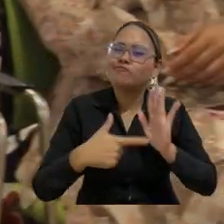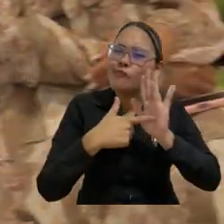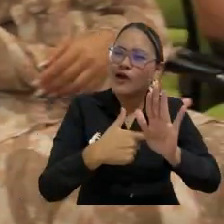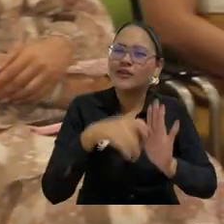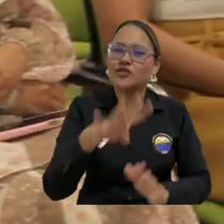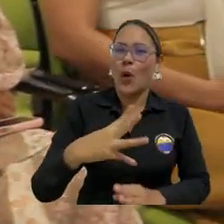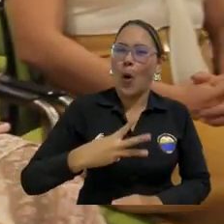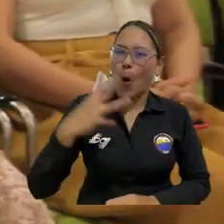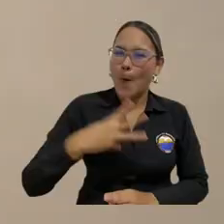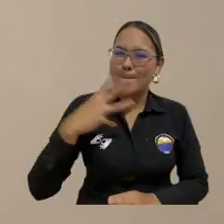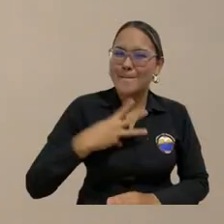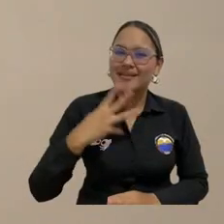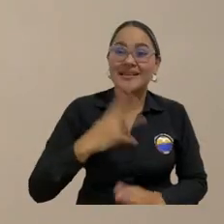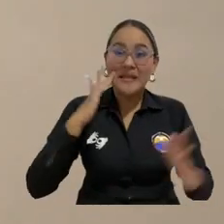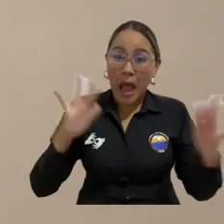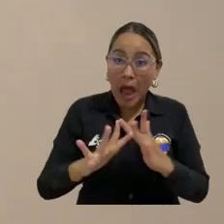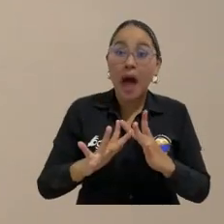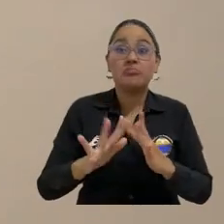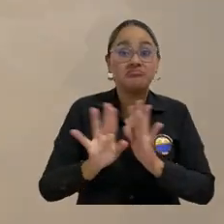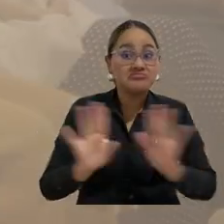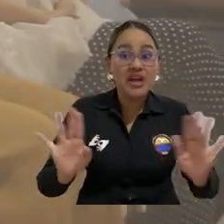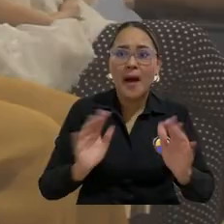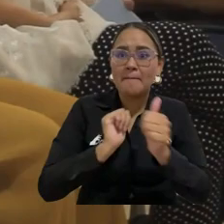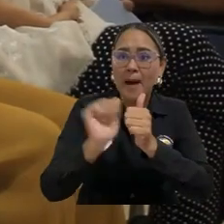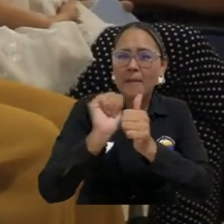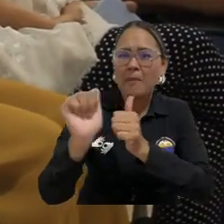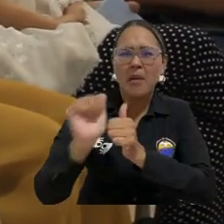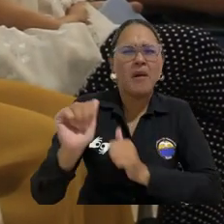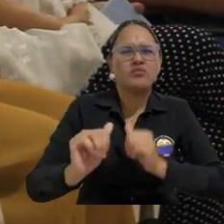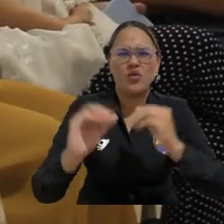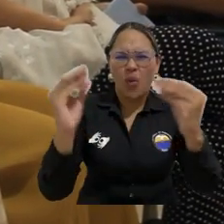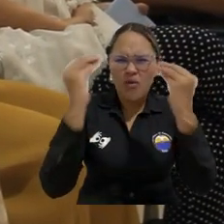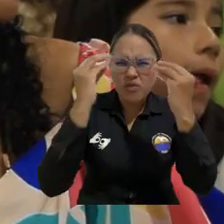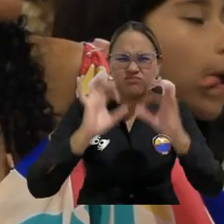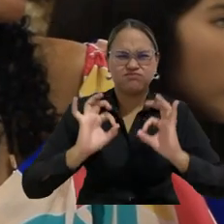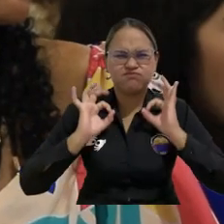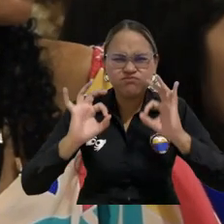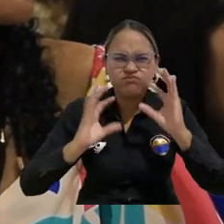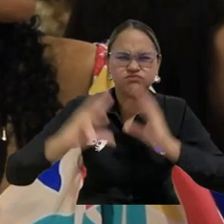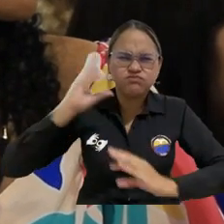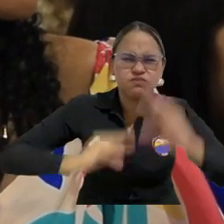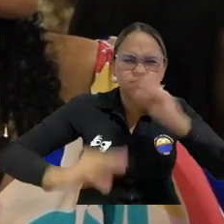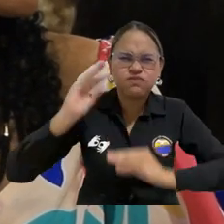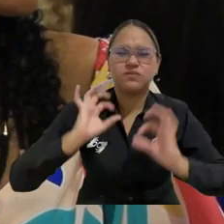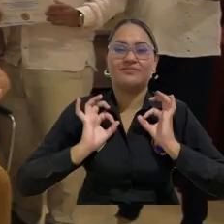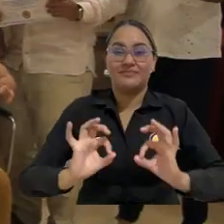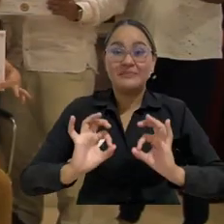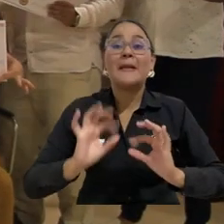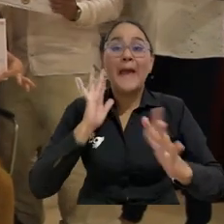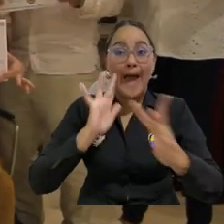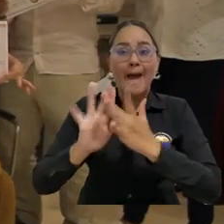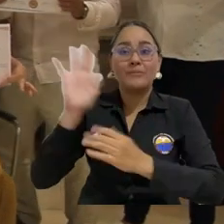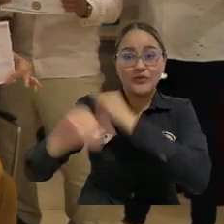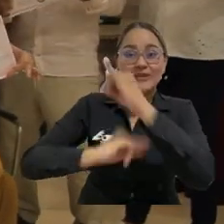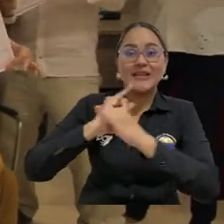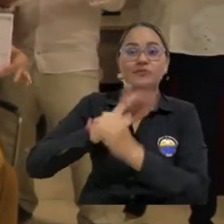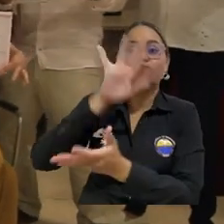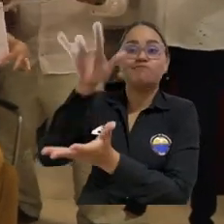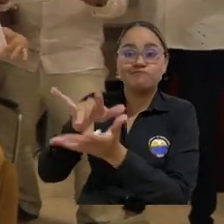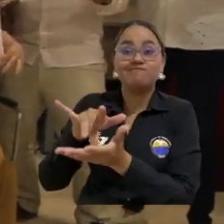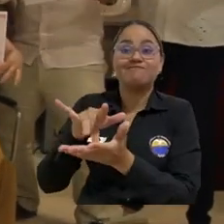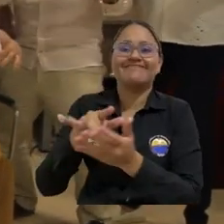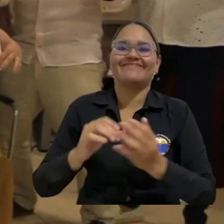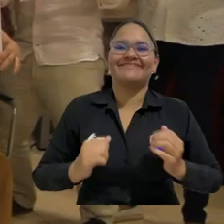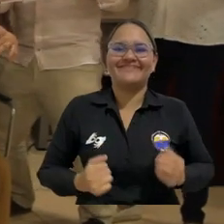este acto es exaltar las competencias adquiridas por los participantes que aprobaron exitosamente su formación, conocimientos y experiencias